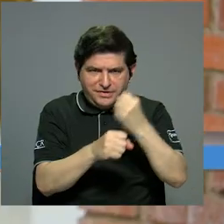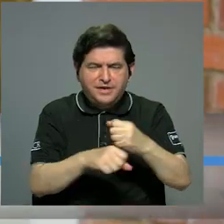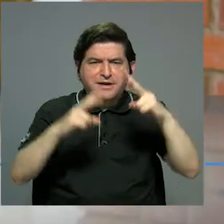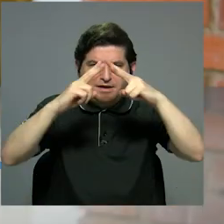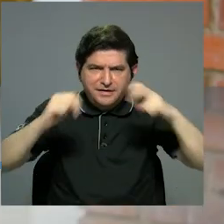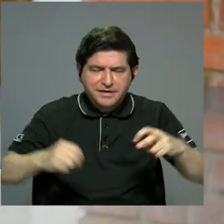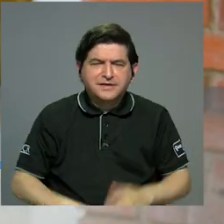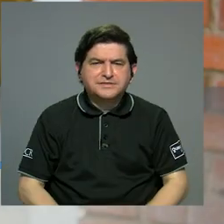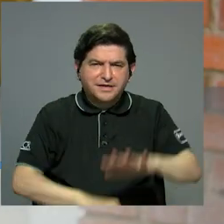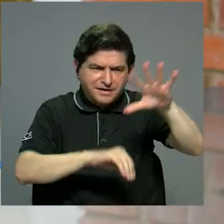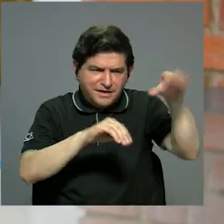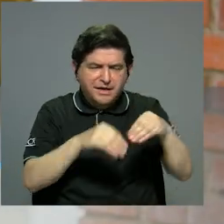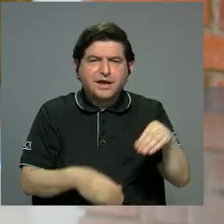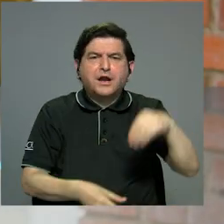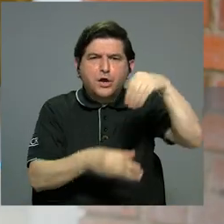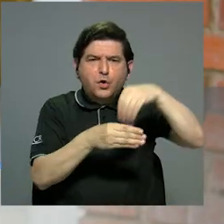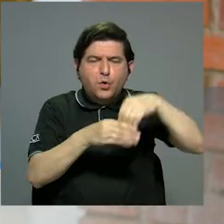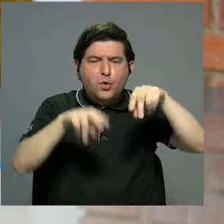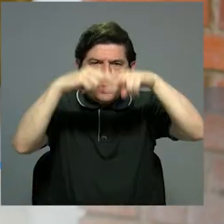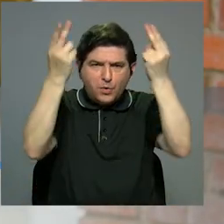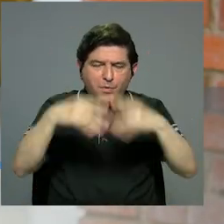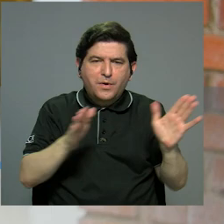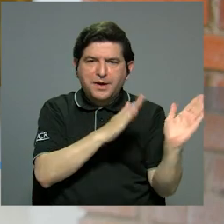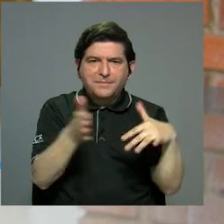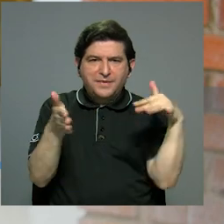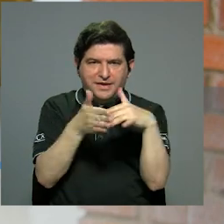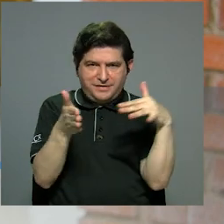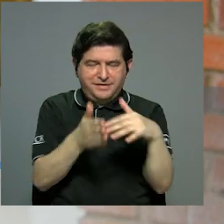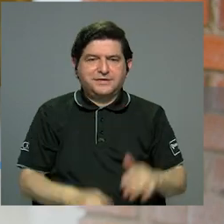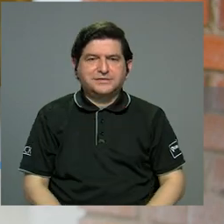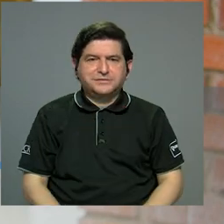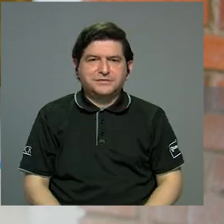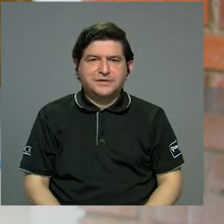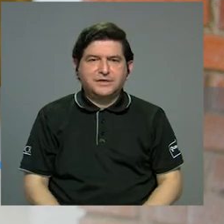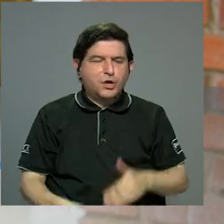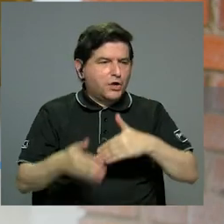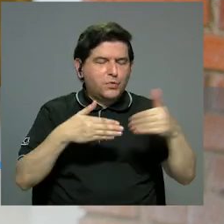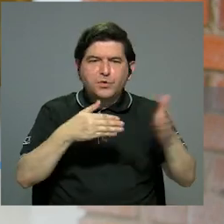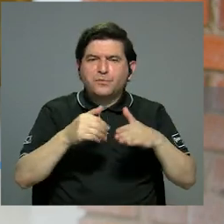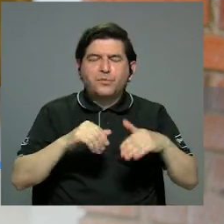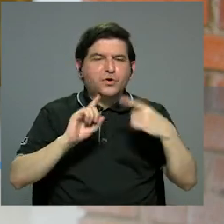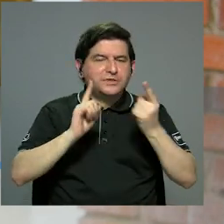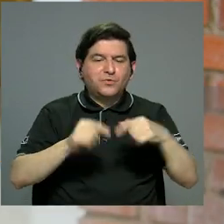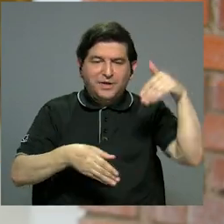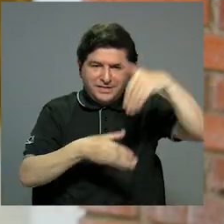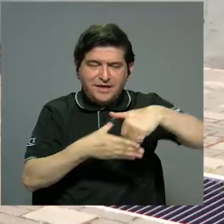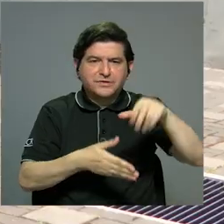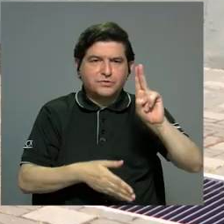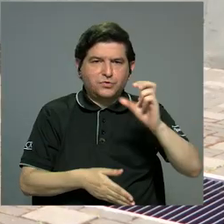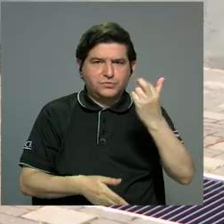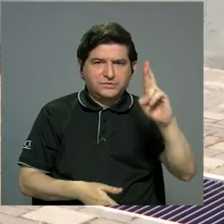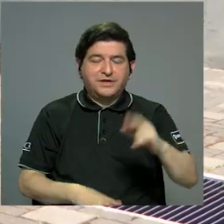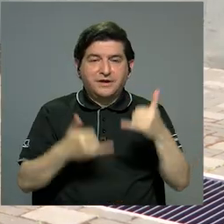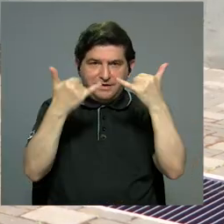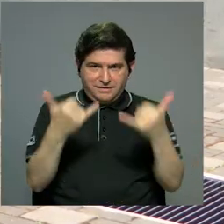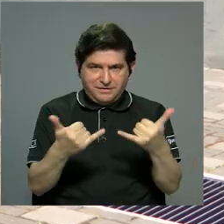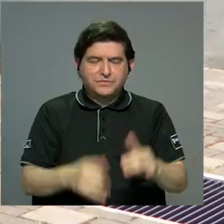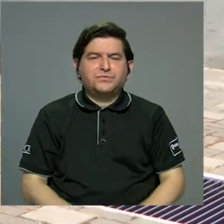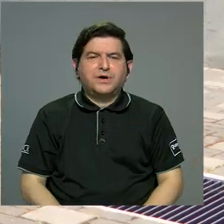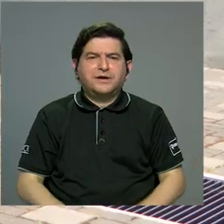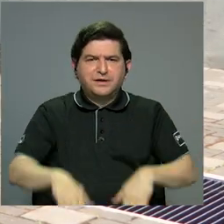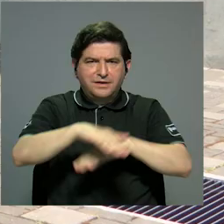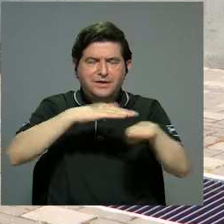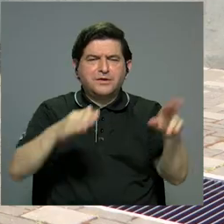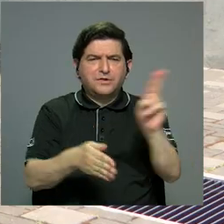analizar la incorporación de componentes virtuales en planes de estudios, en cualquier plan de estudios de la universidad apostólica. A la fecha, la